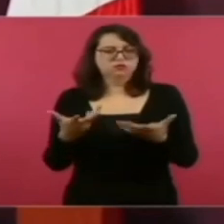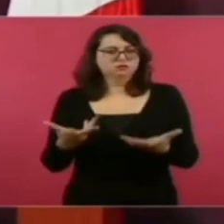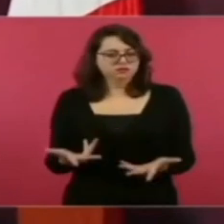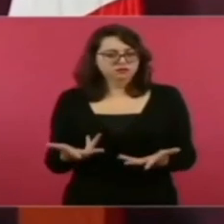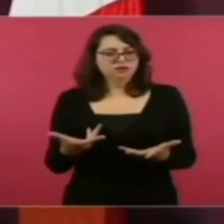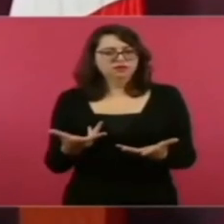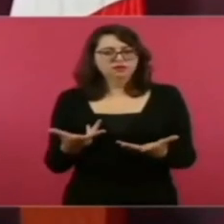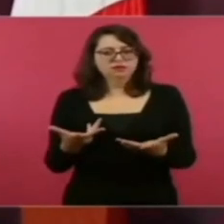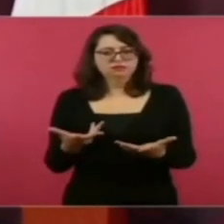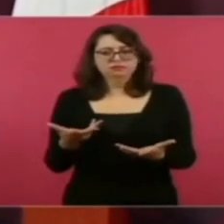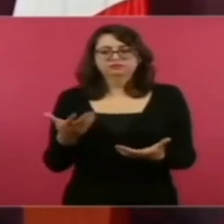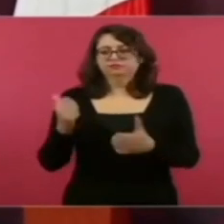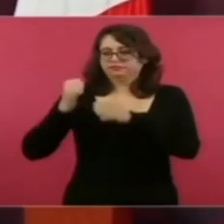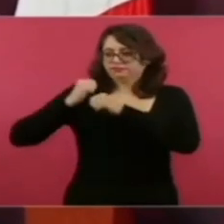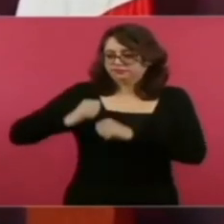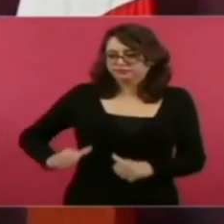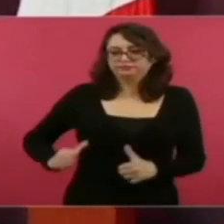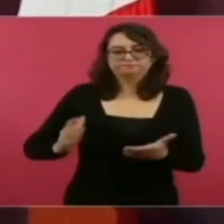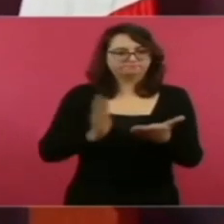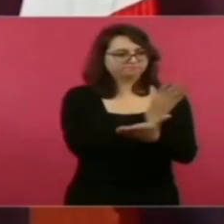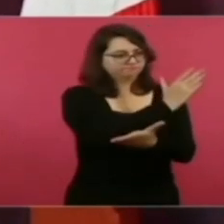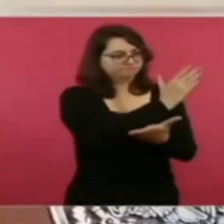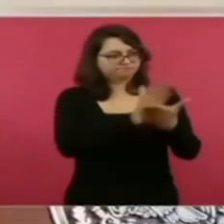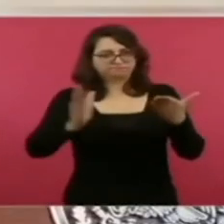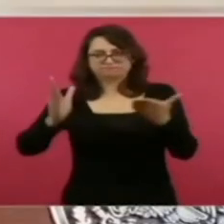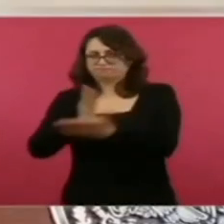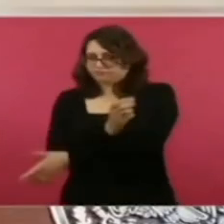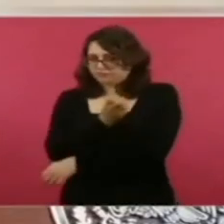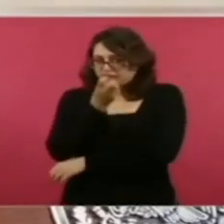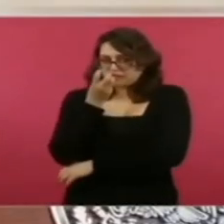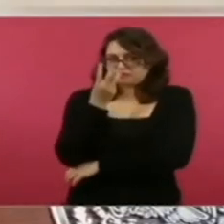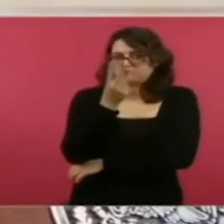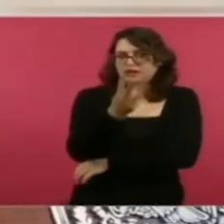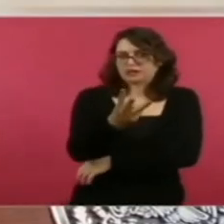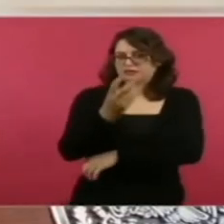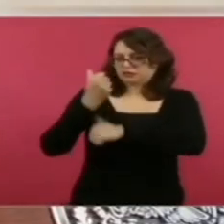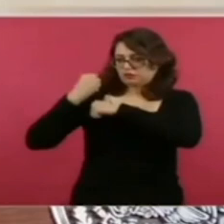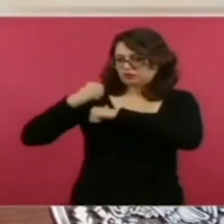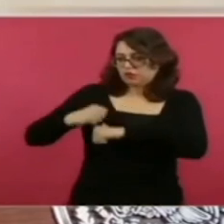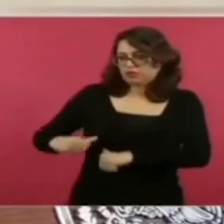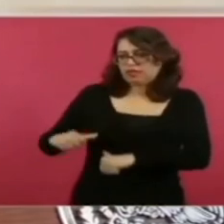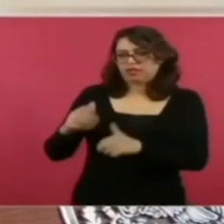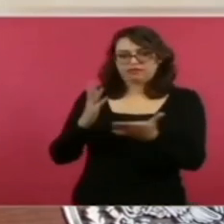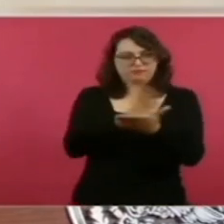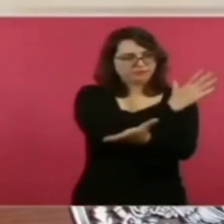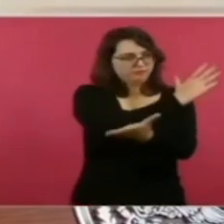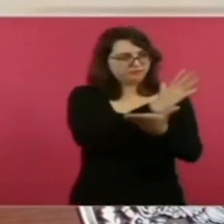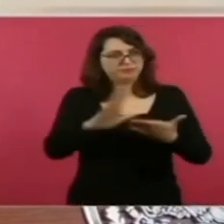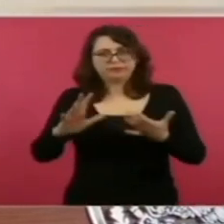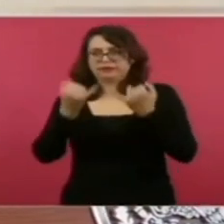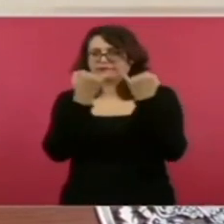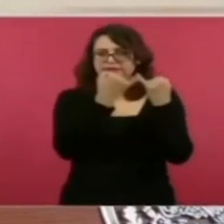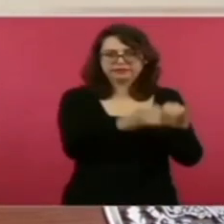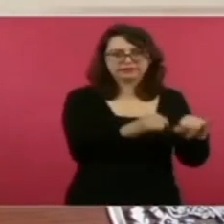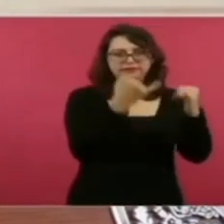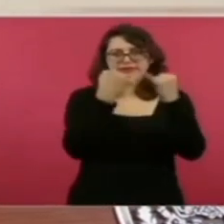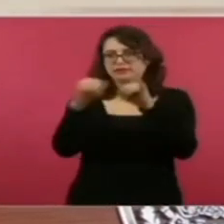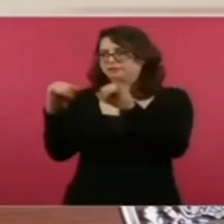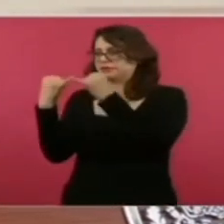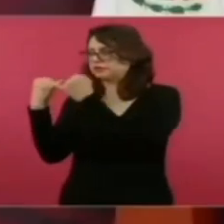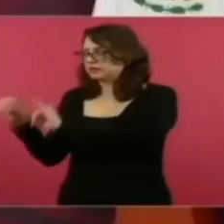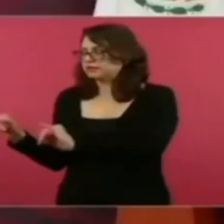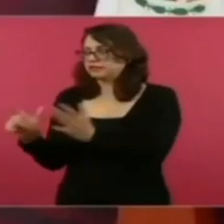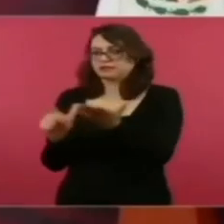de equilibrio entre los poderes y se actuó con legalidad.